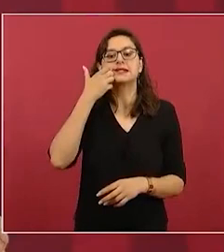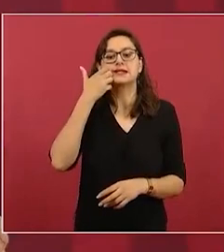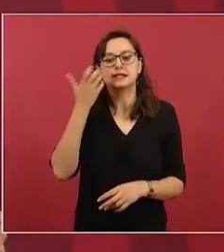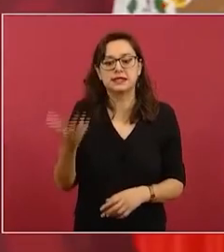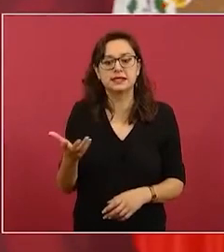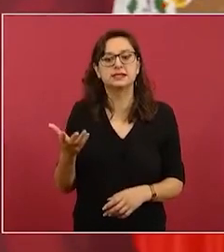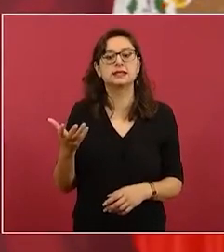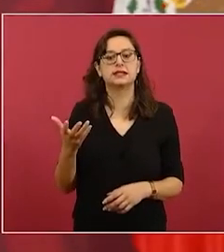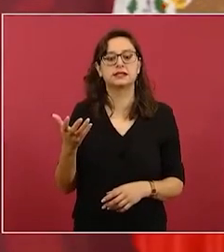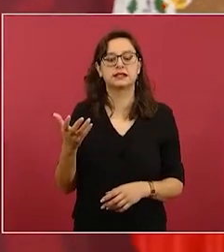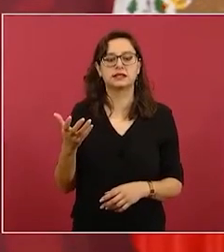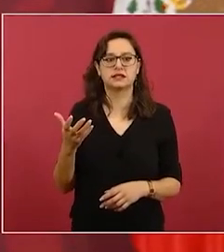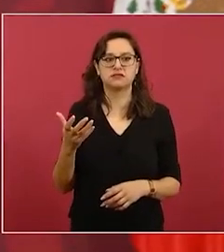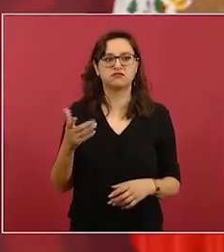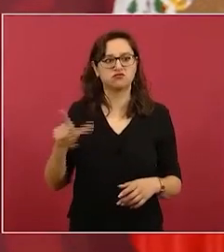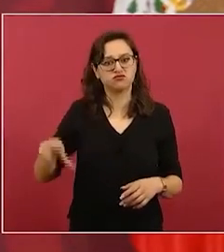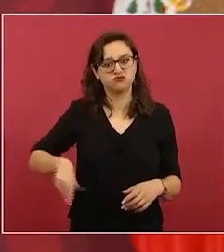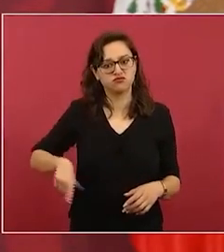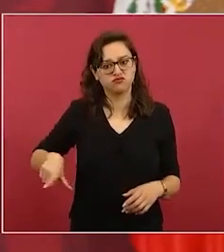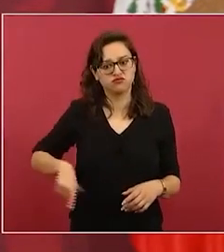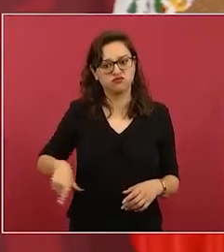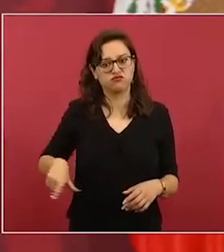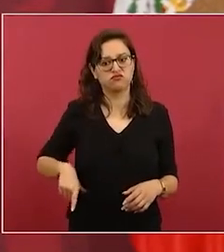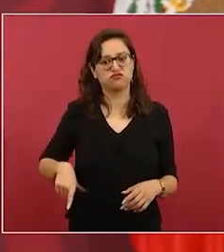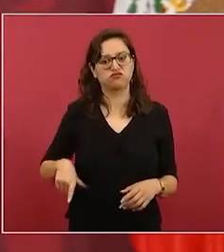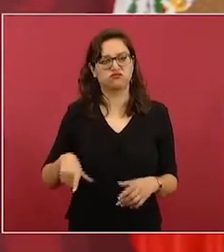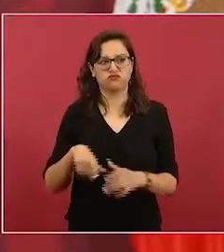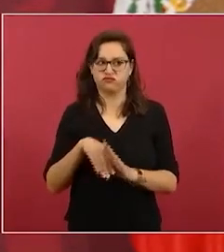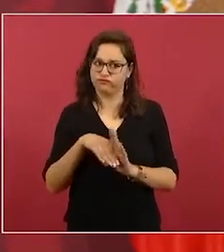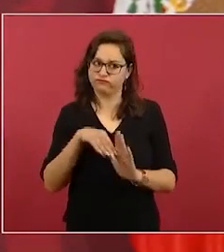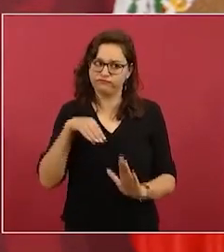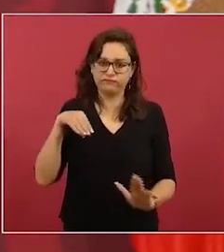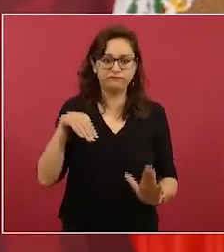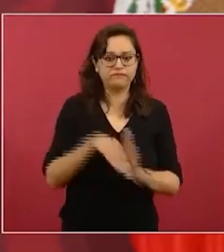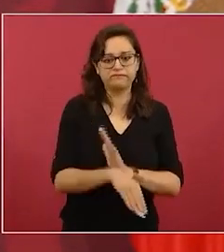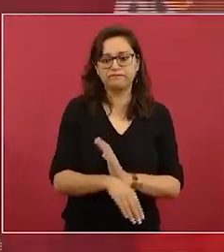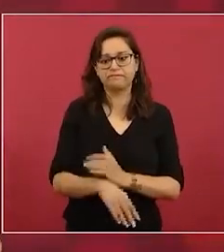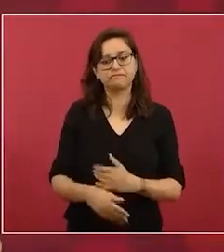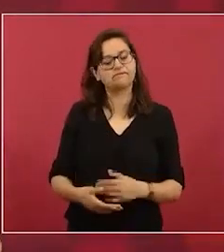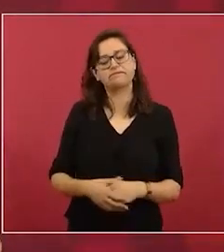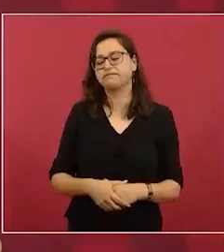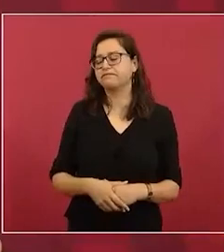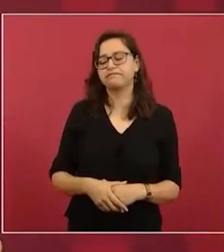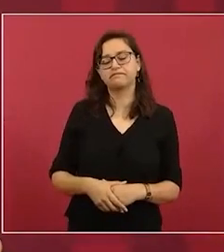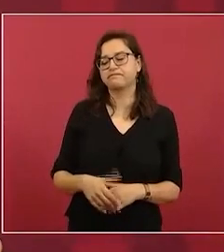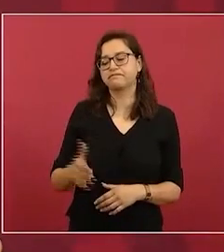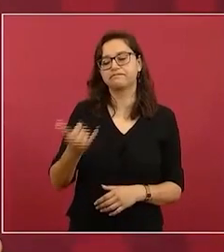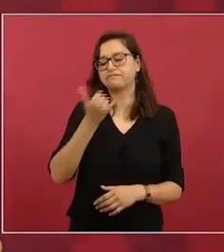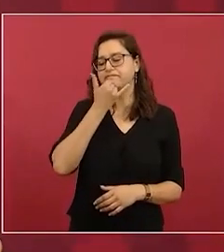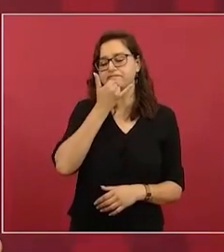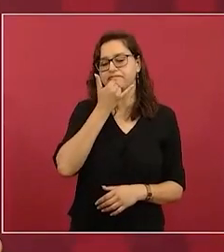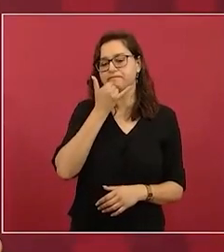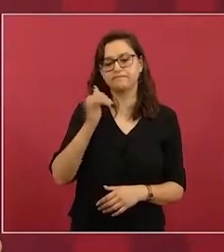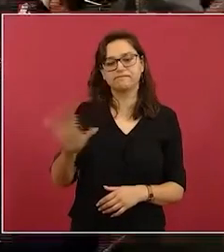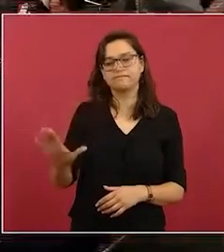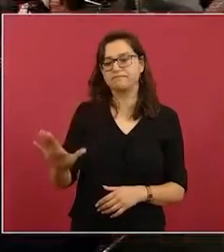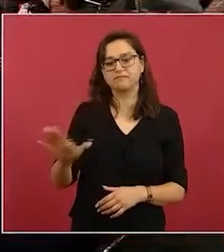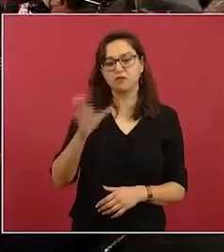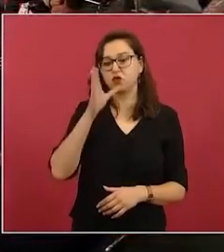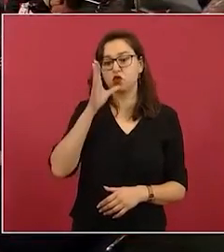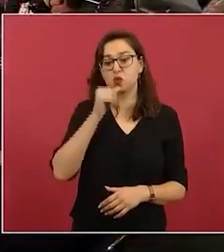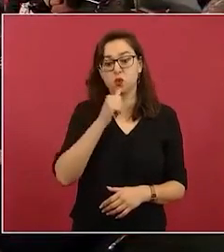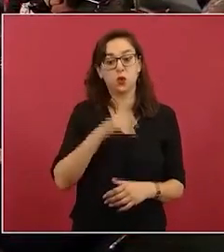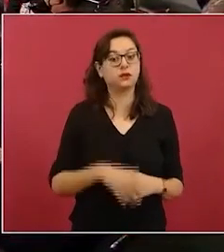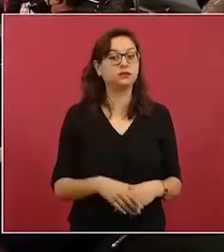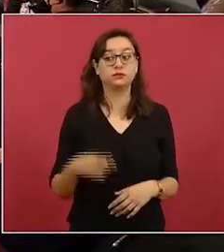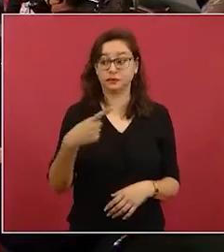descarrilarnos pero no van a poder se planea investigar las concesiones